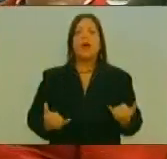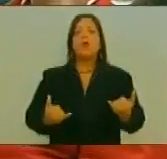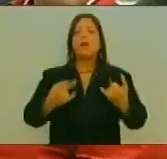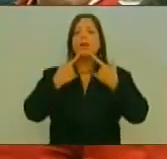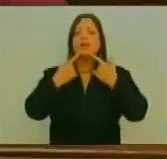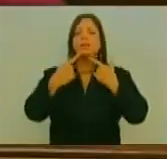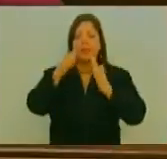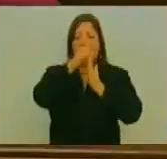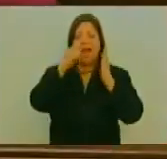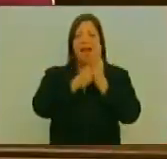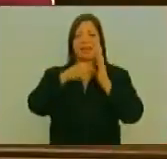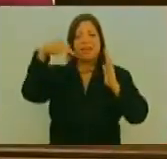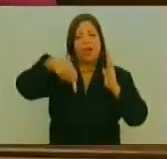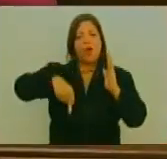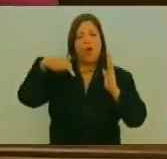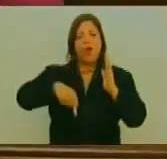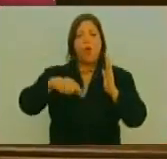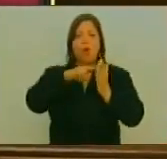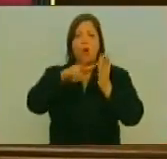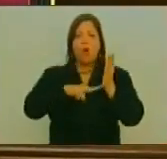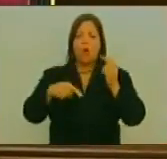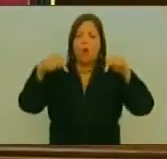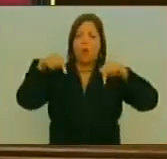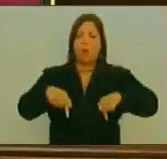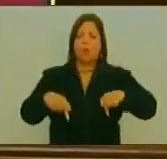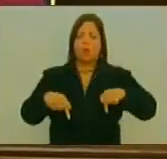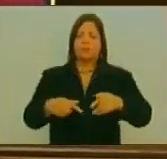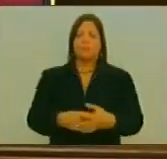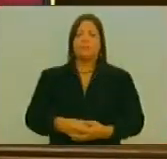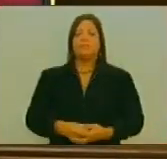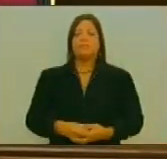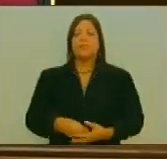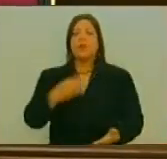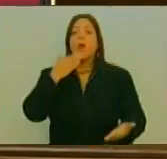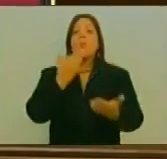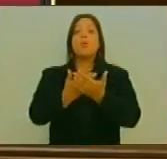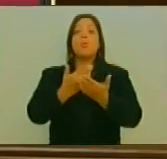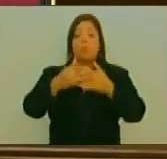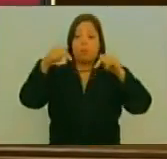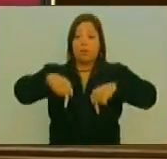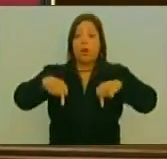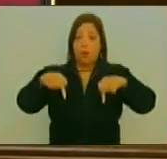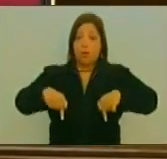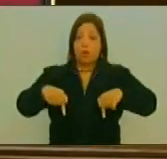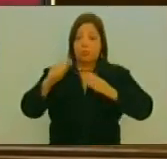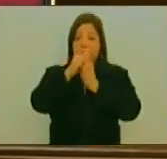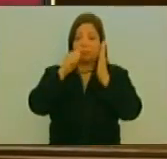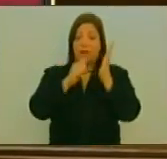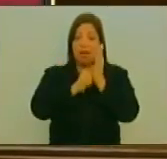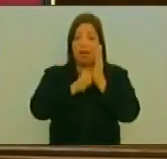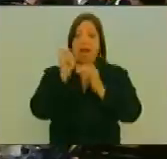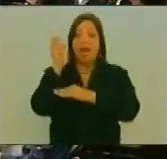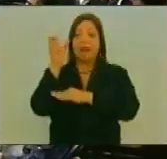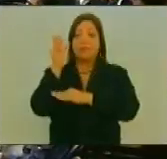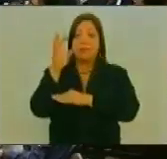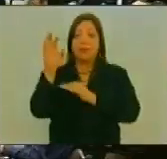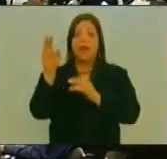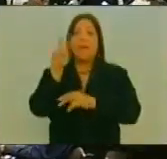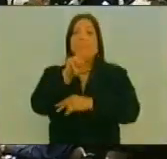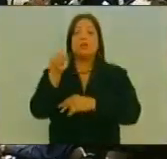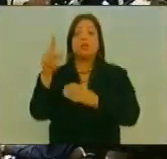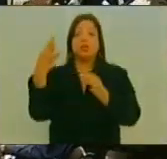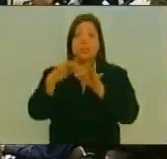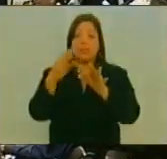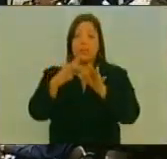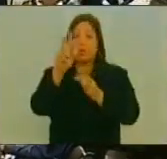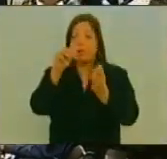Sírvase Indicar Y Dar Lectura A La Propuesta De Orden Del Día Propuesta Del Orden Del Día De La Sesión Ordinaria El Jueves 21 De Septiembre